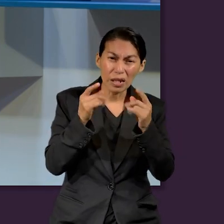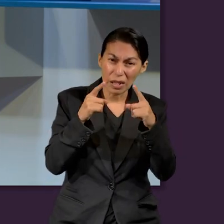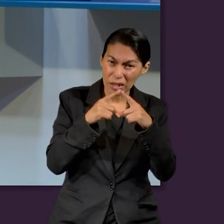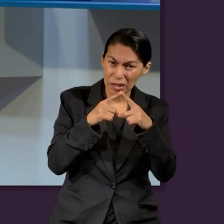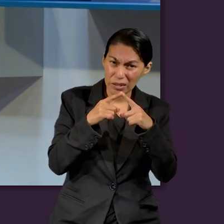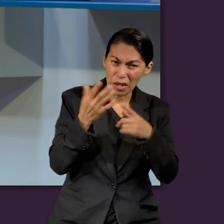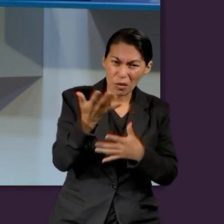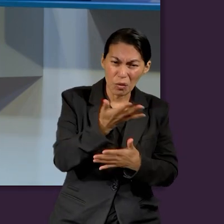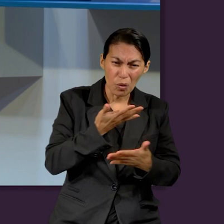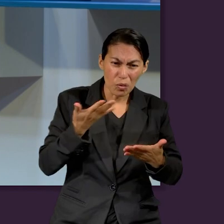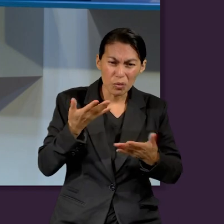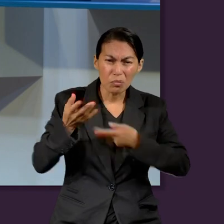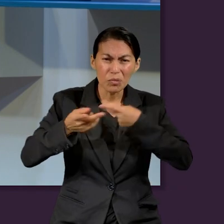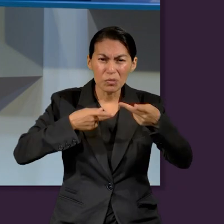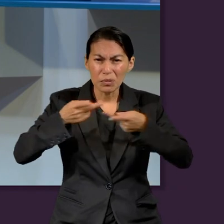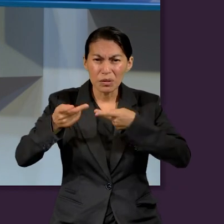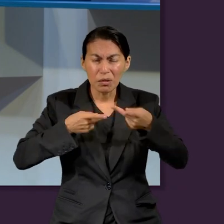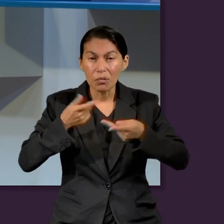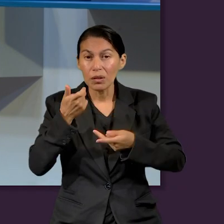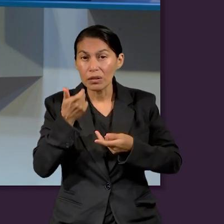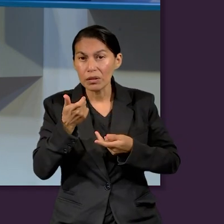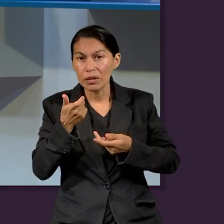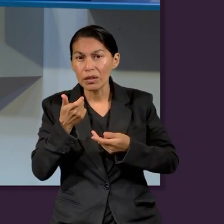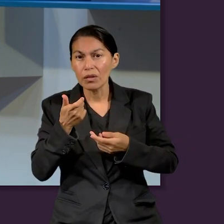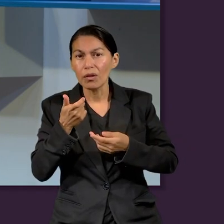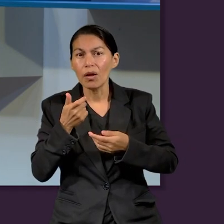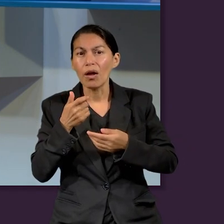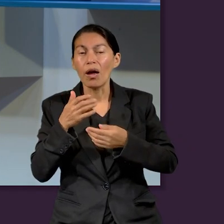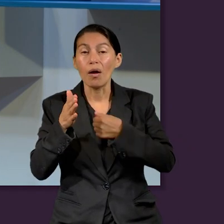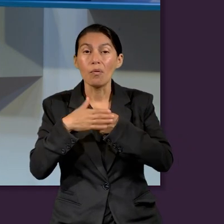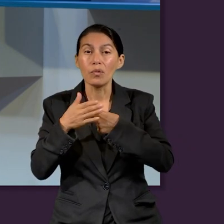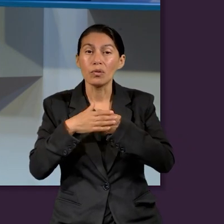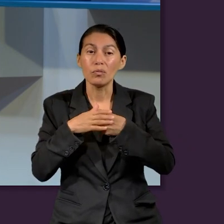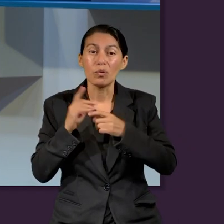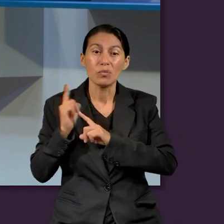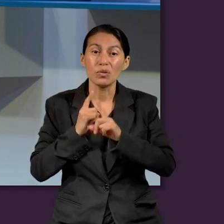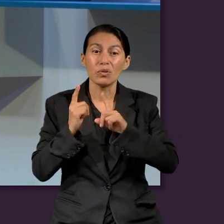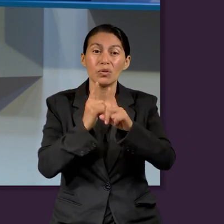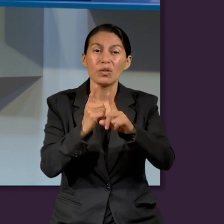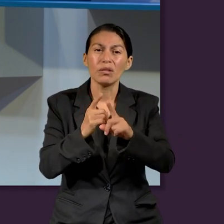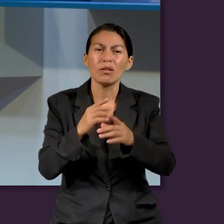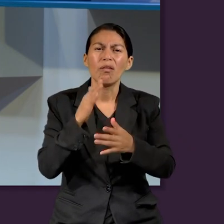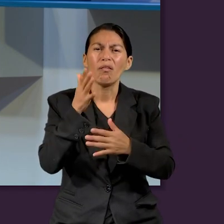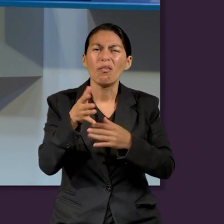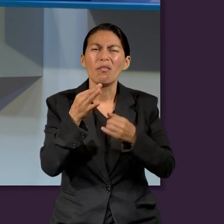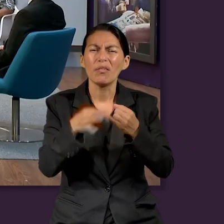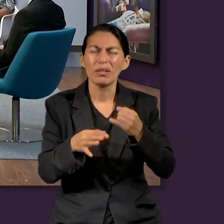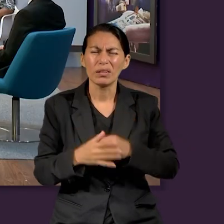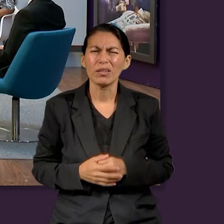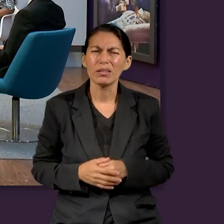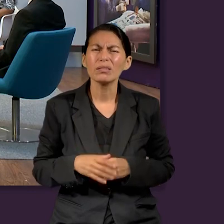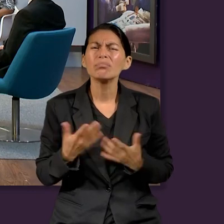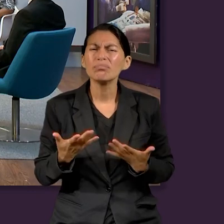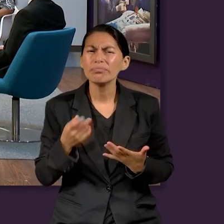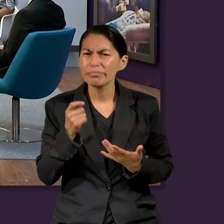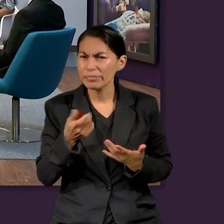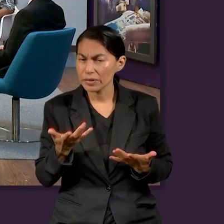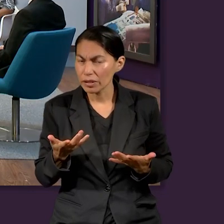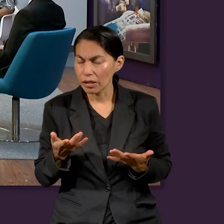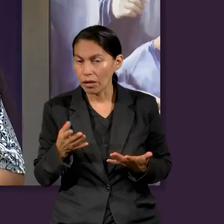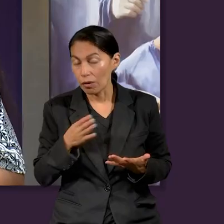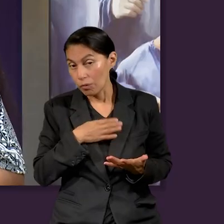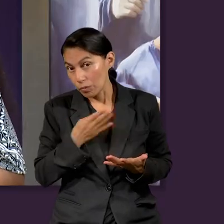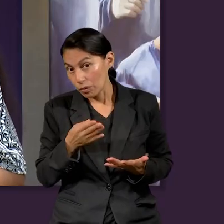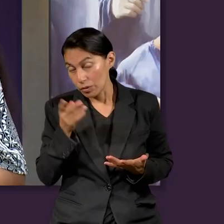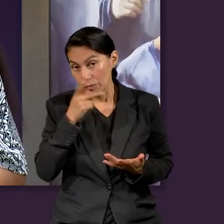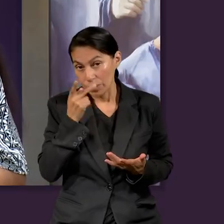nos preparamos financieramente respecto a la persecución en el tiempo del fin? Muy